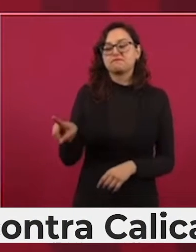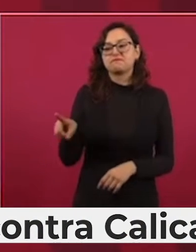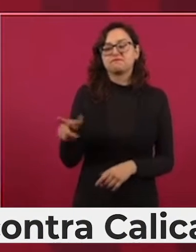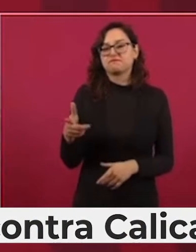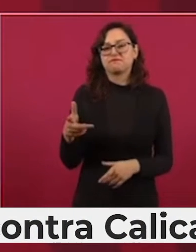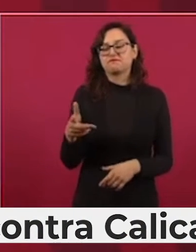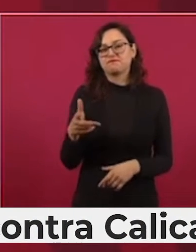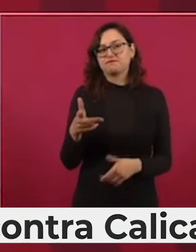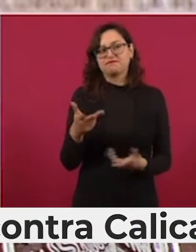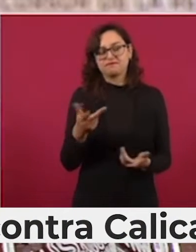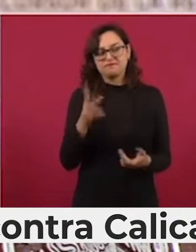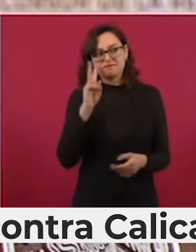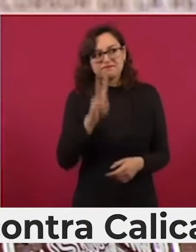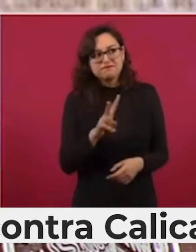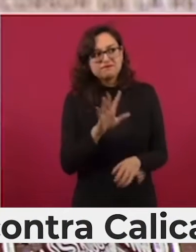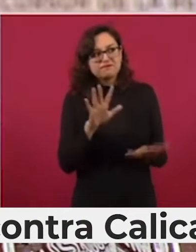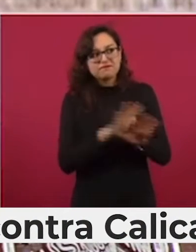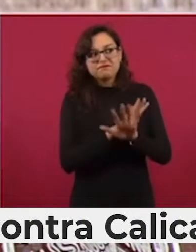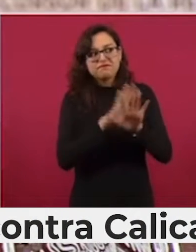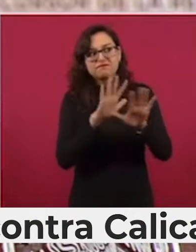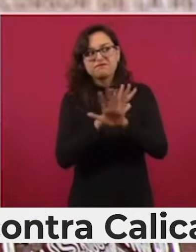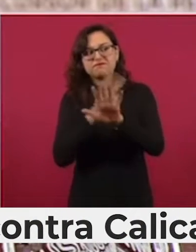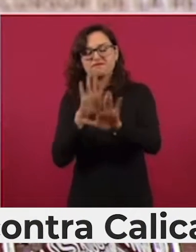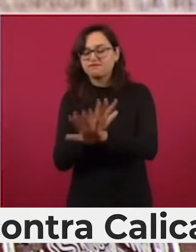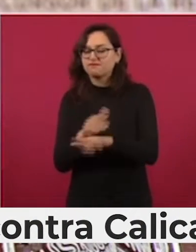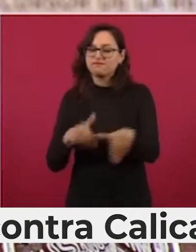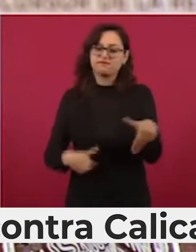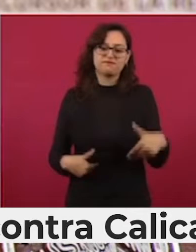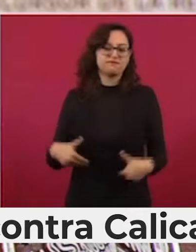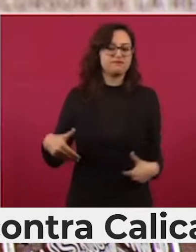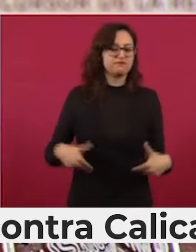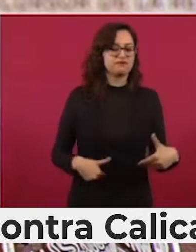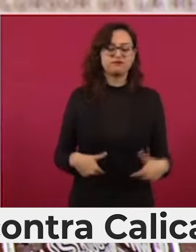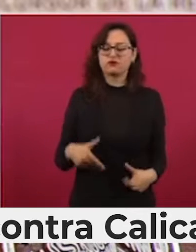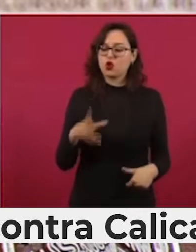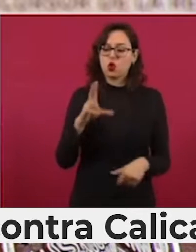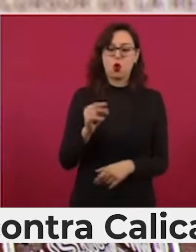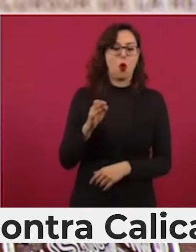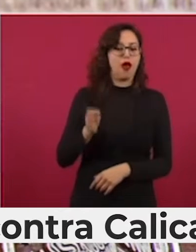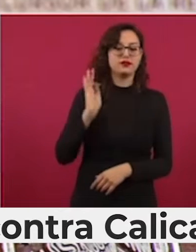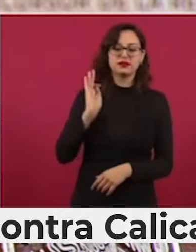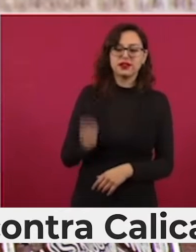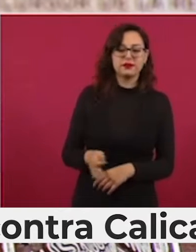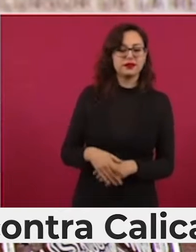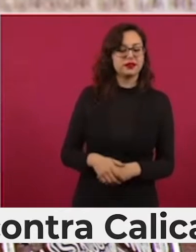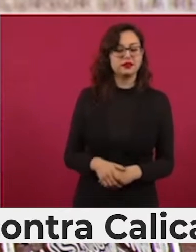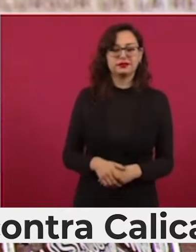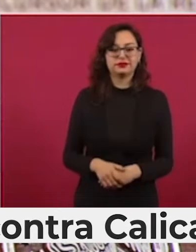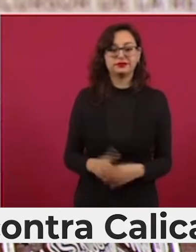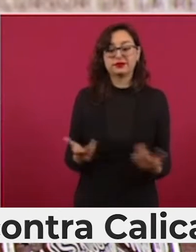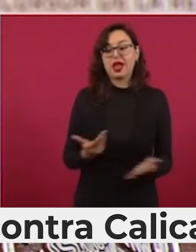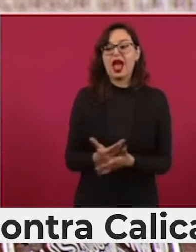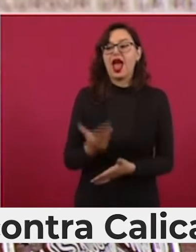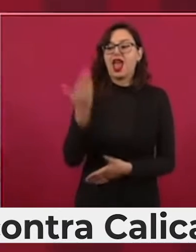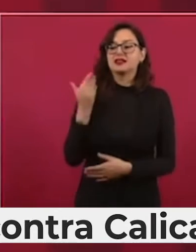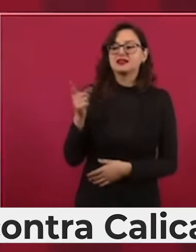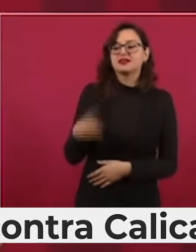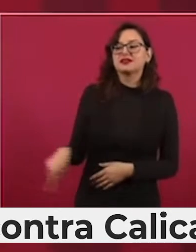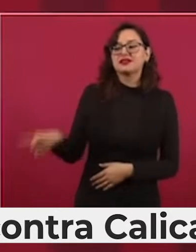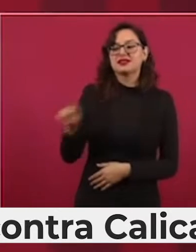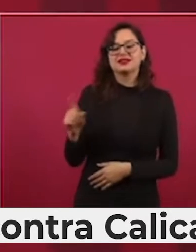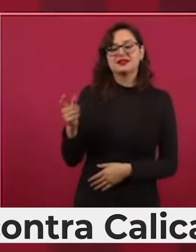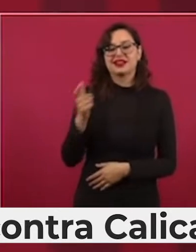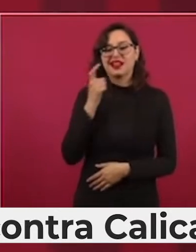todo lo resolvían con moches, porque son muy